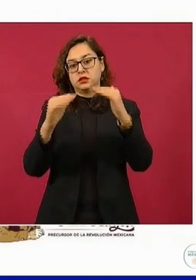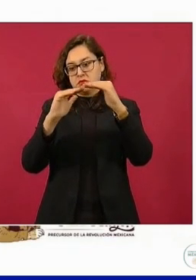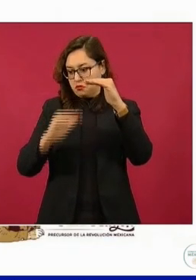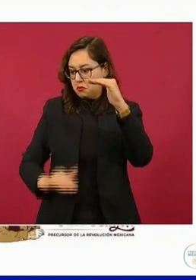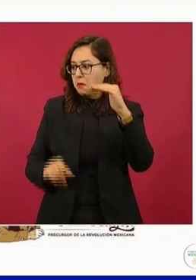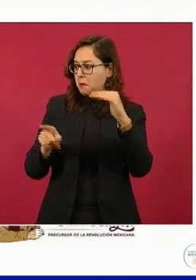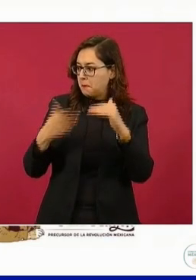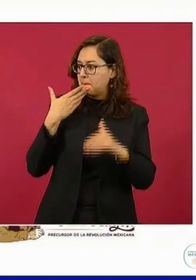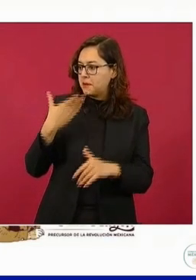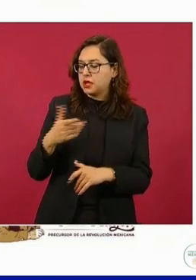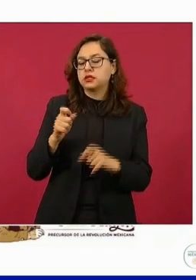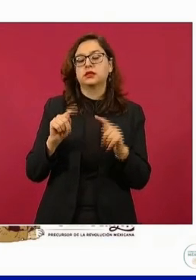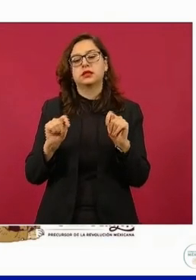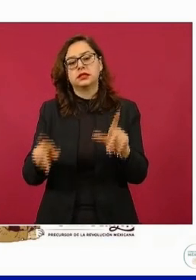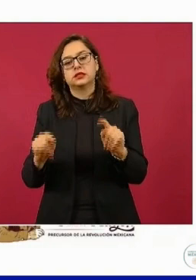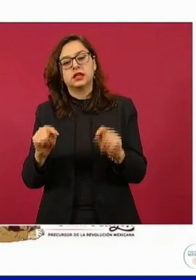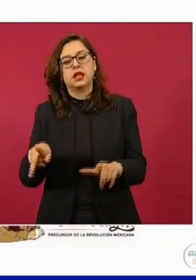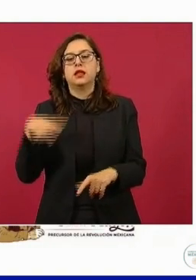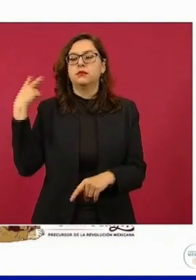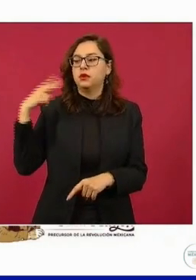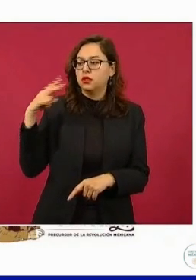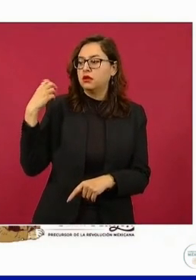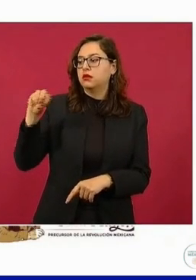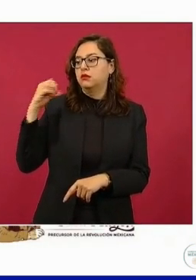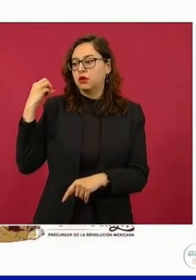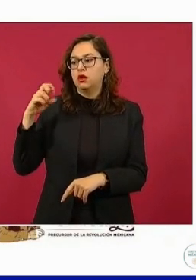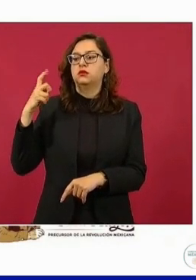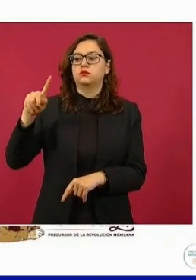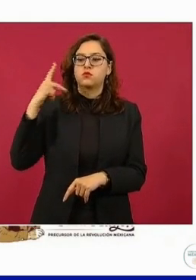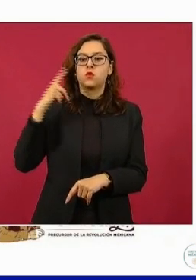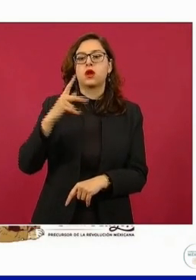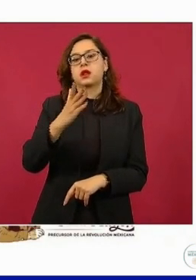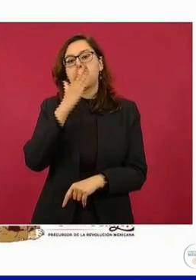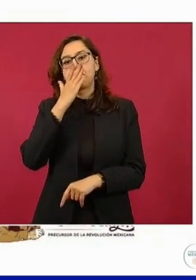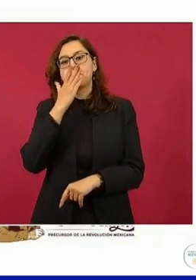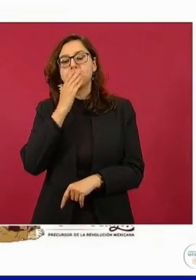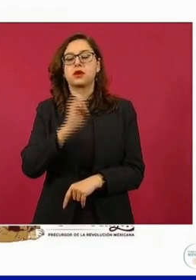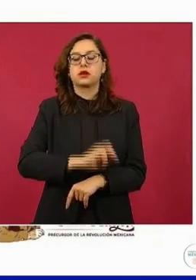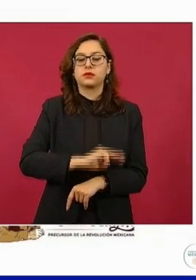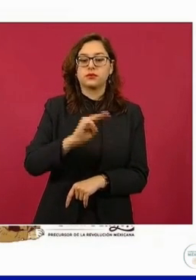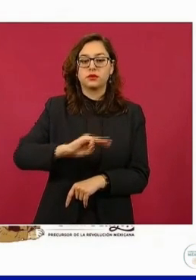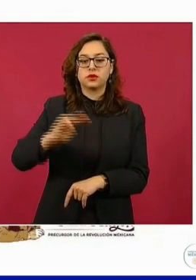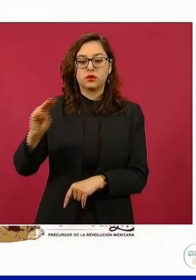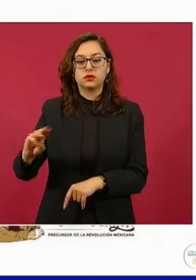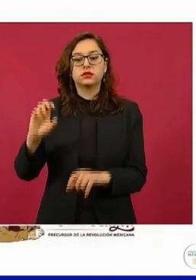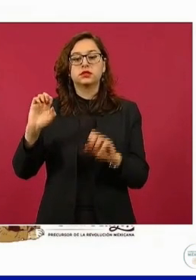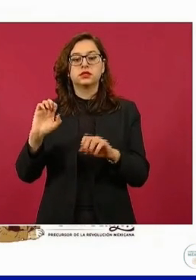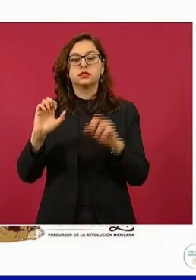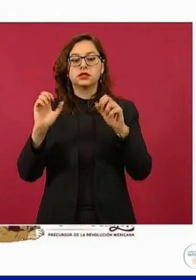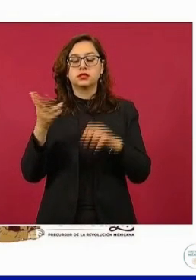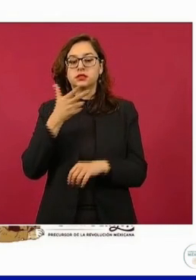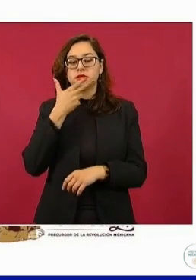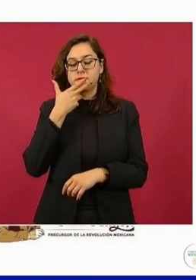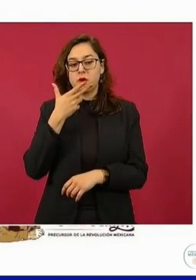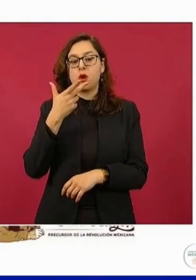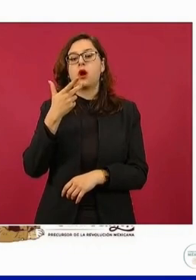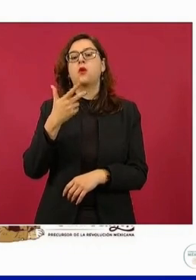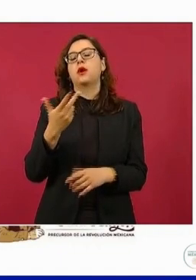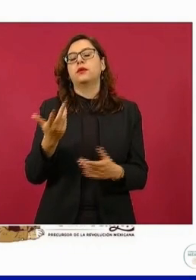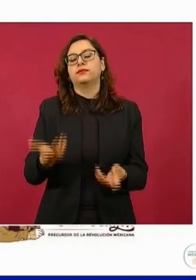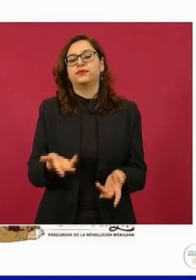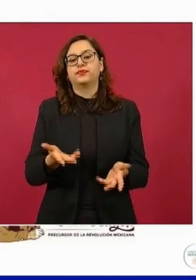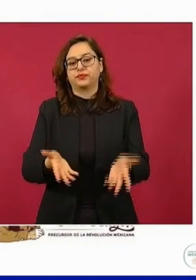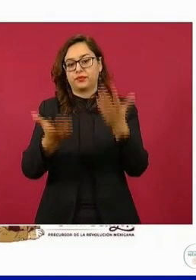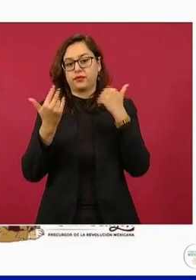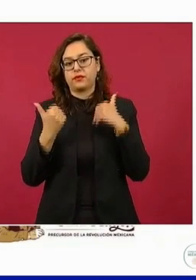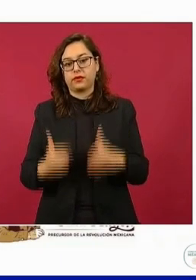casos en Tlaxcala, en Veracruz, en Oaxaca, en Puebla, en Sonora, en Michoacán y en Chihuahua. Y en el tema de